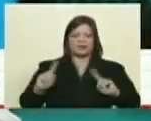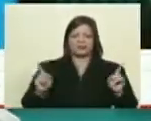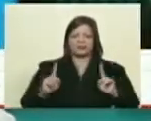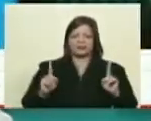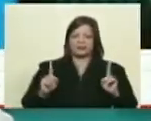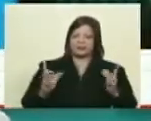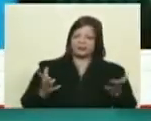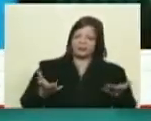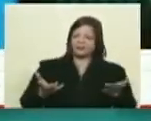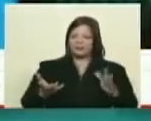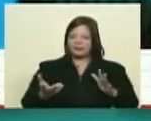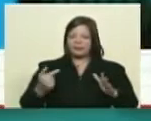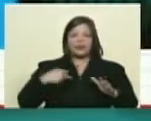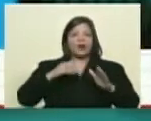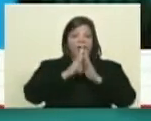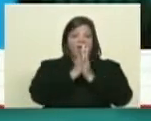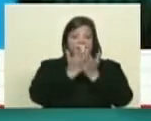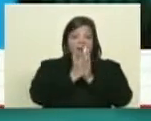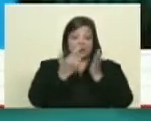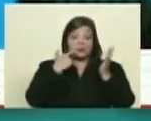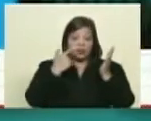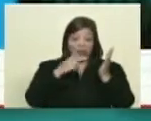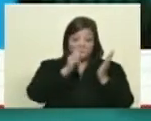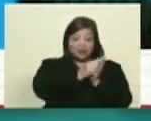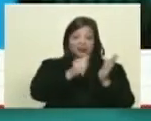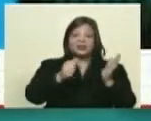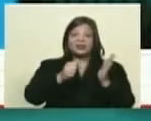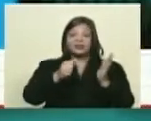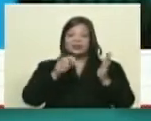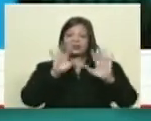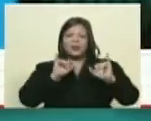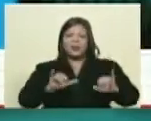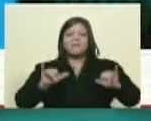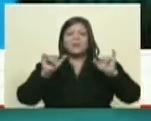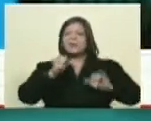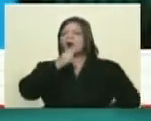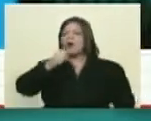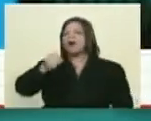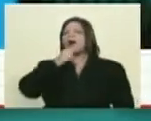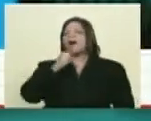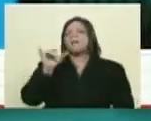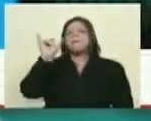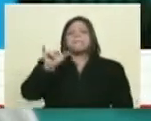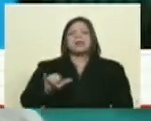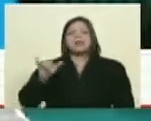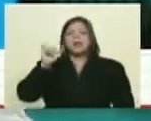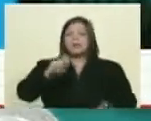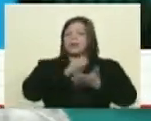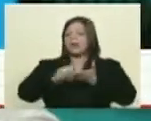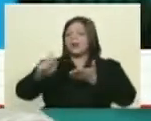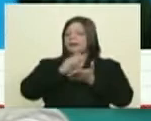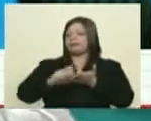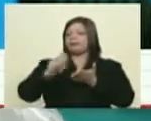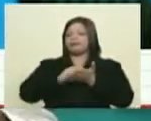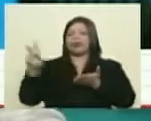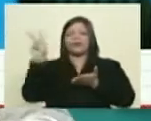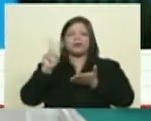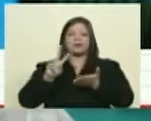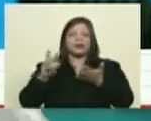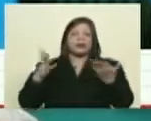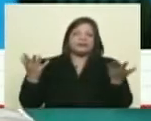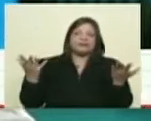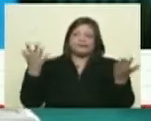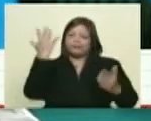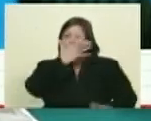ocurre también en el libro cuando tú sacas al periodista lo que es el estereotipo al cual él normalmente siempre acude para escribir la información sobre Venezuela se pierden